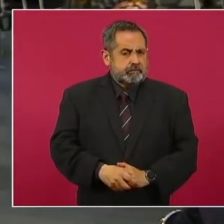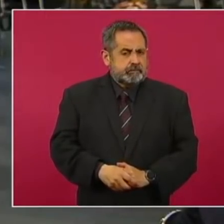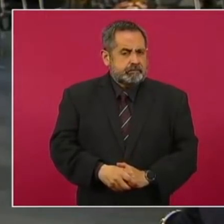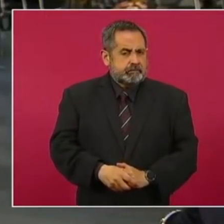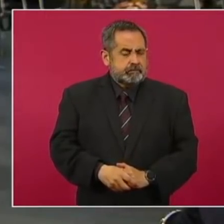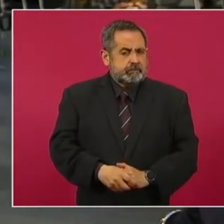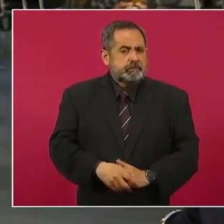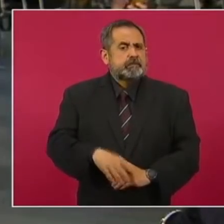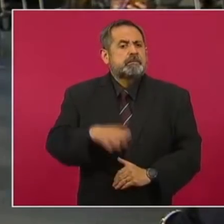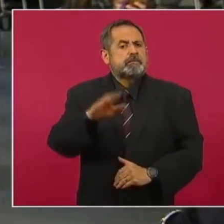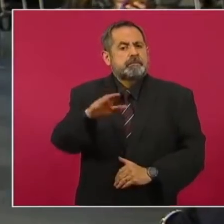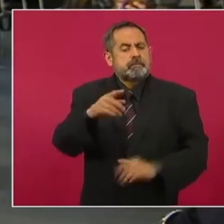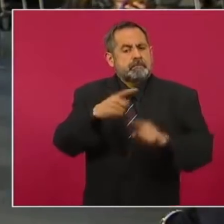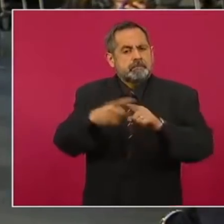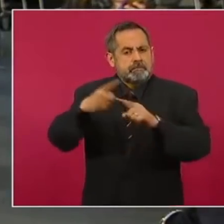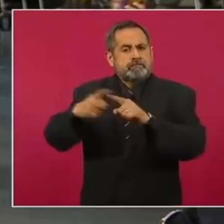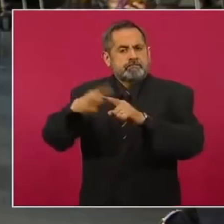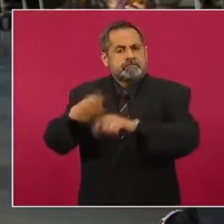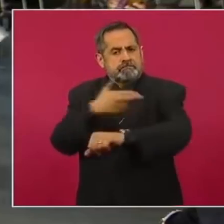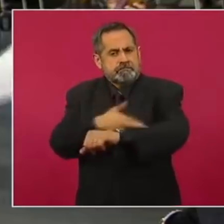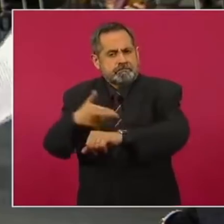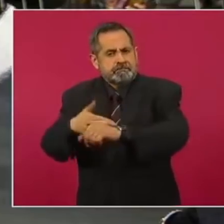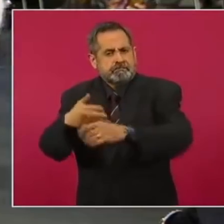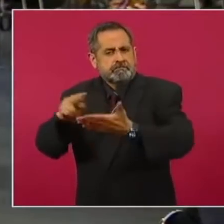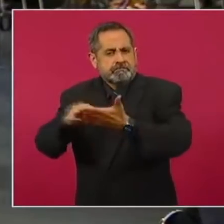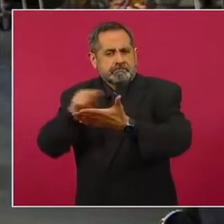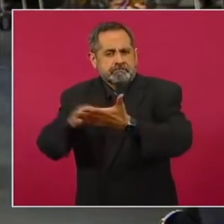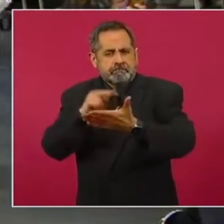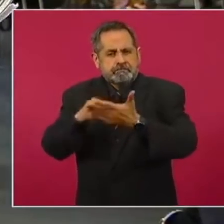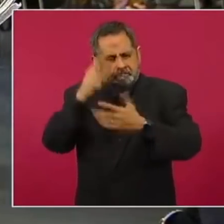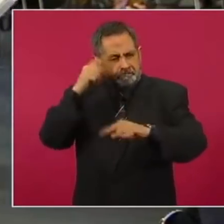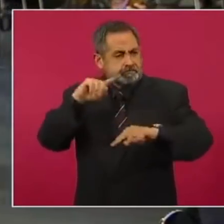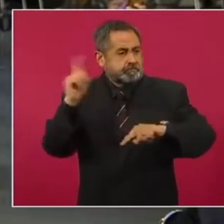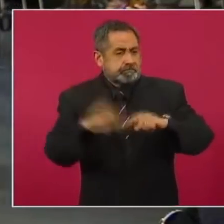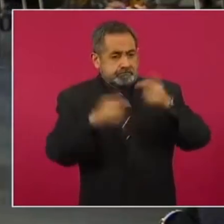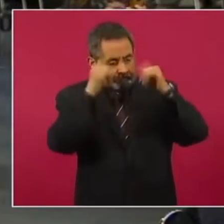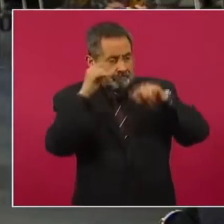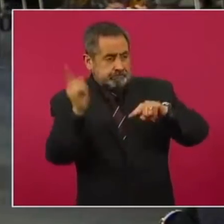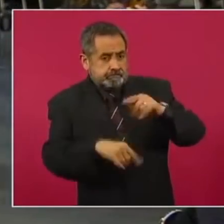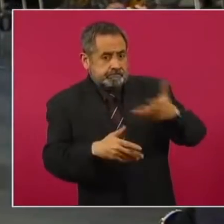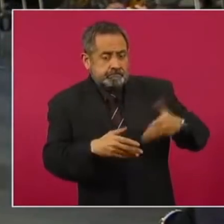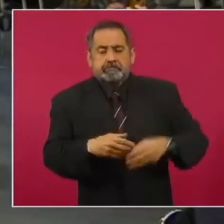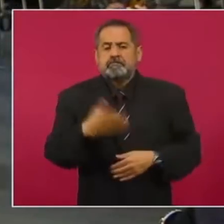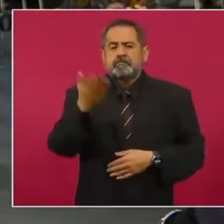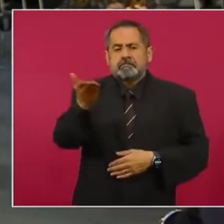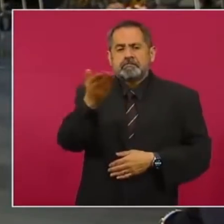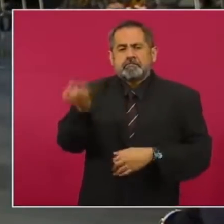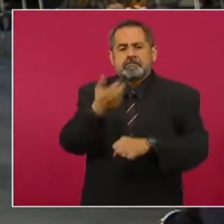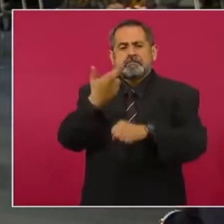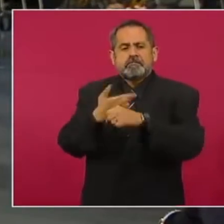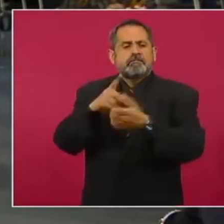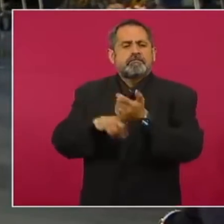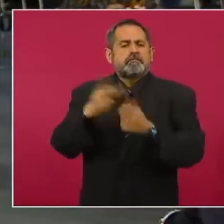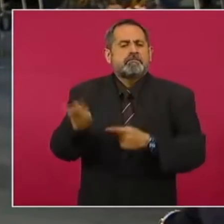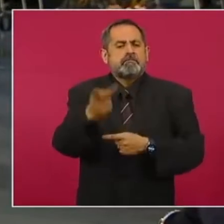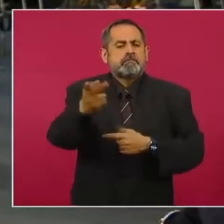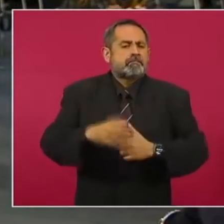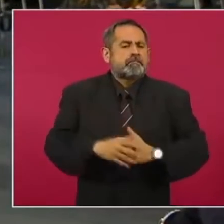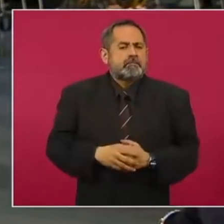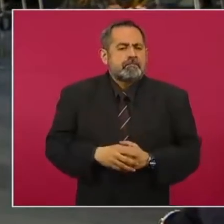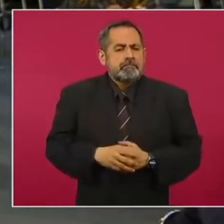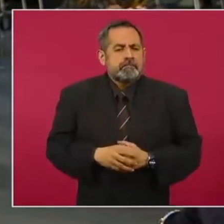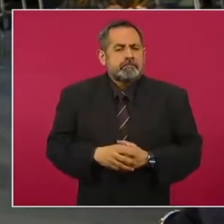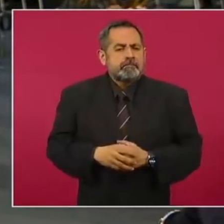recopiladas en diversas plataformas para abolir la tauromáquia. Señor secretario, la pregunta es, si las